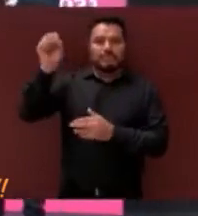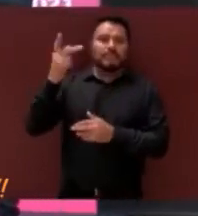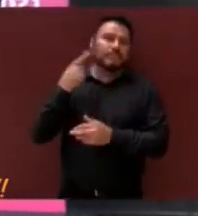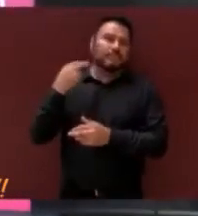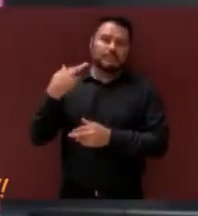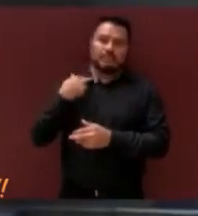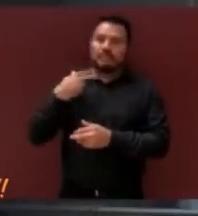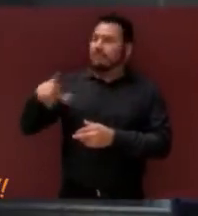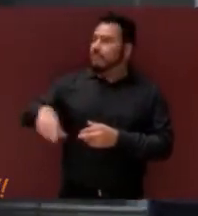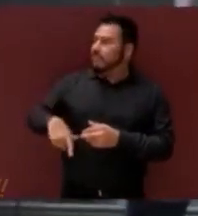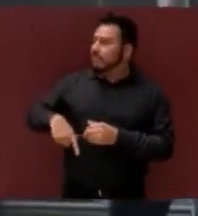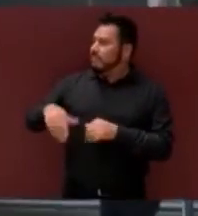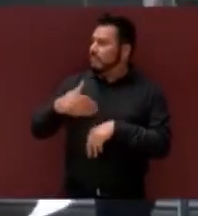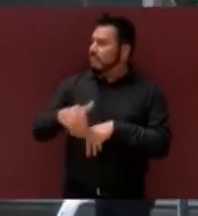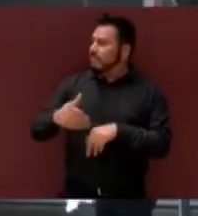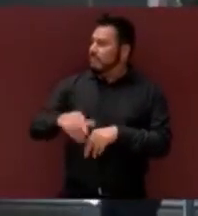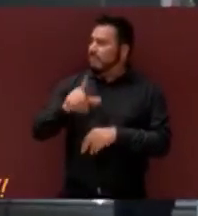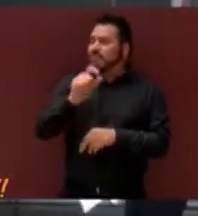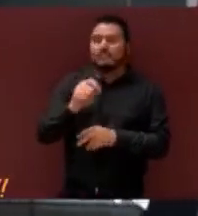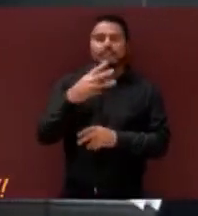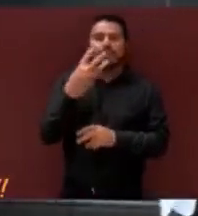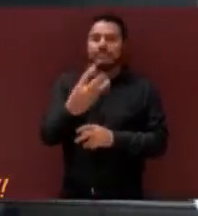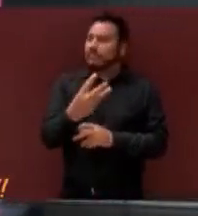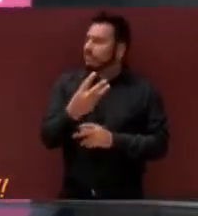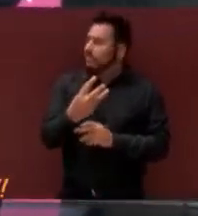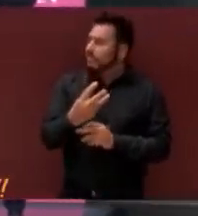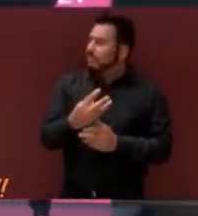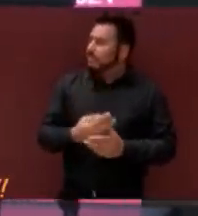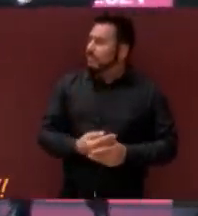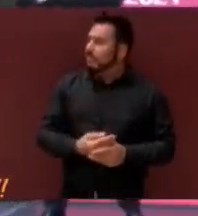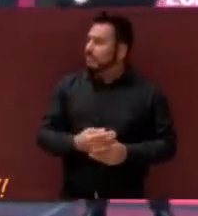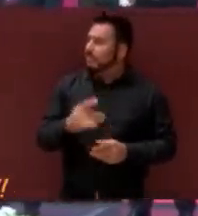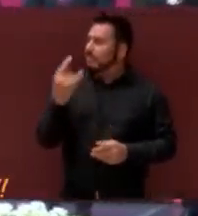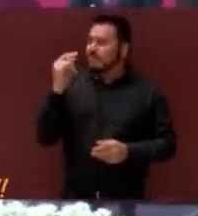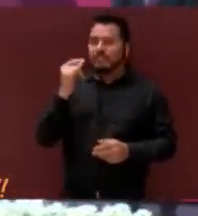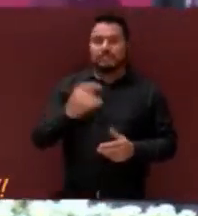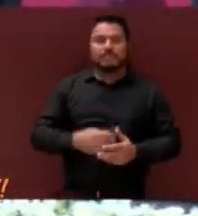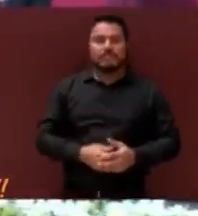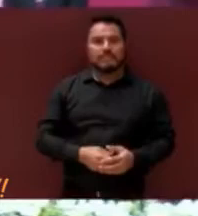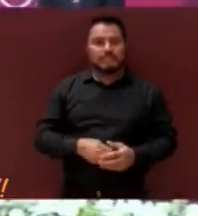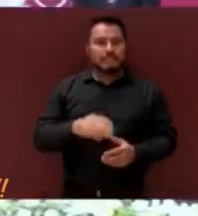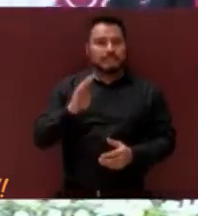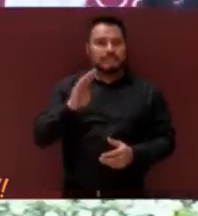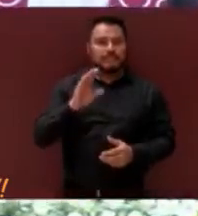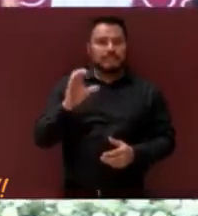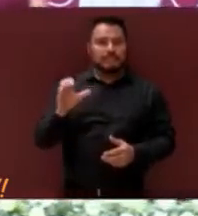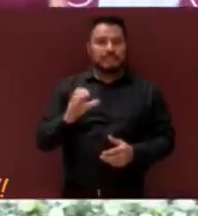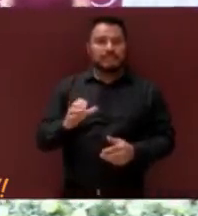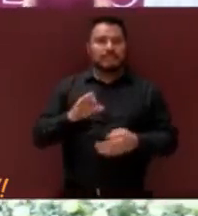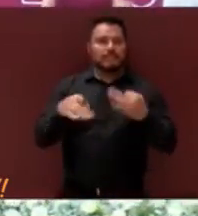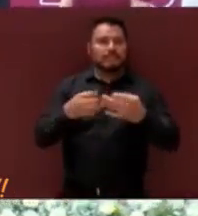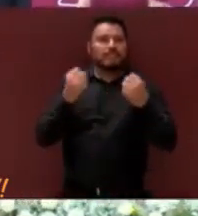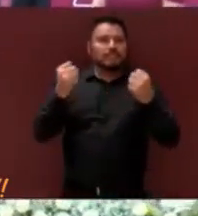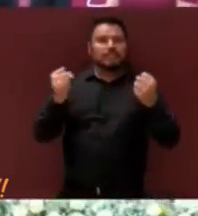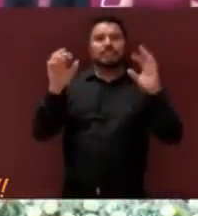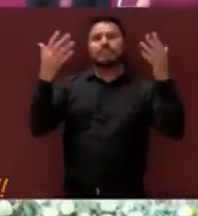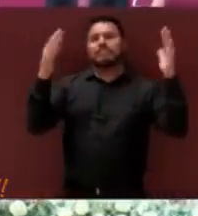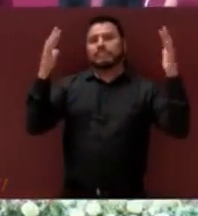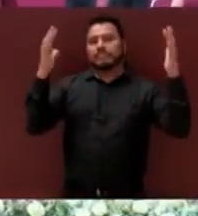del 23º Ayuntamiento de Tijuana. ¡Fuerte el aplauso!